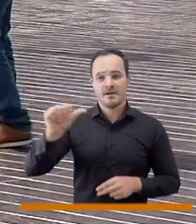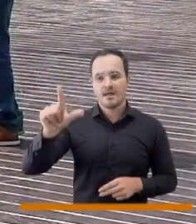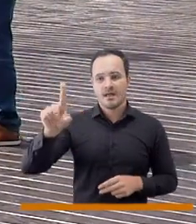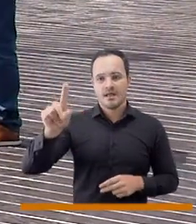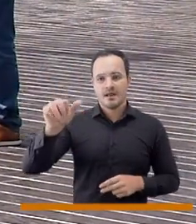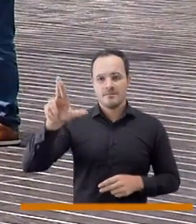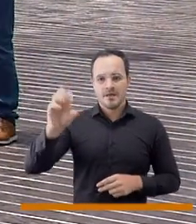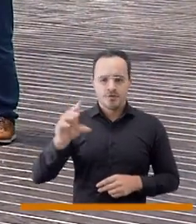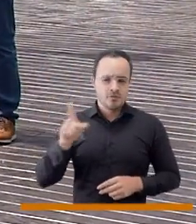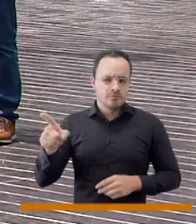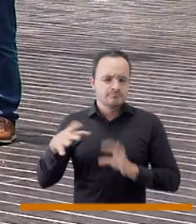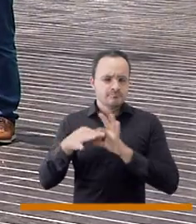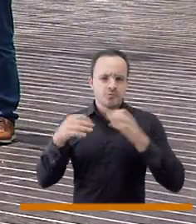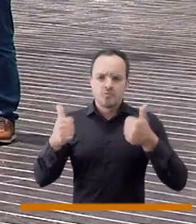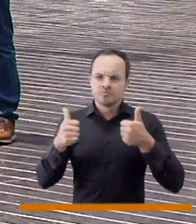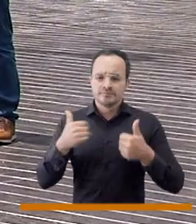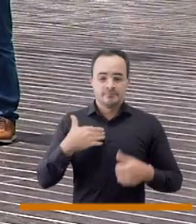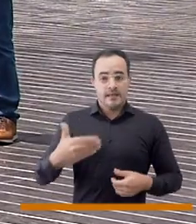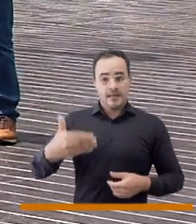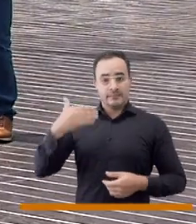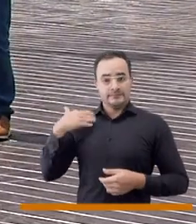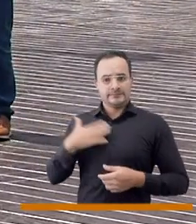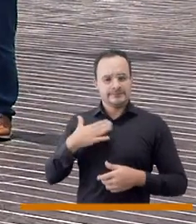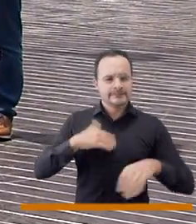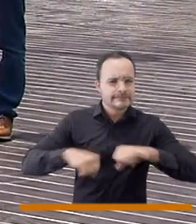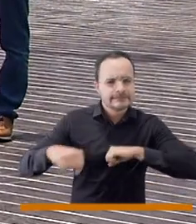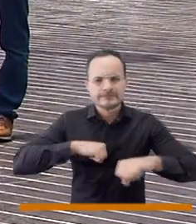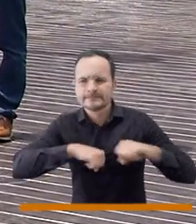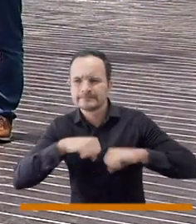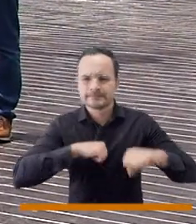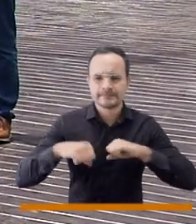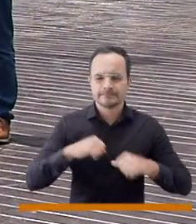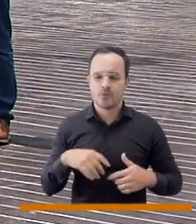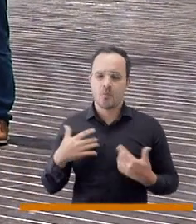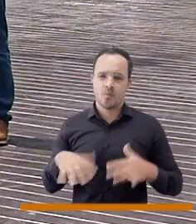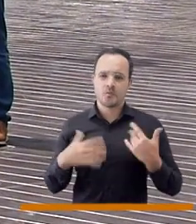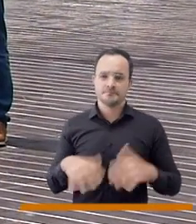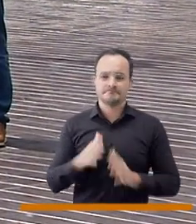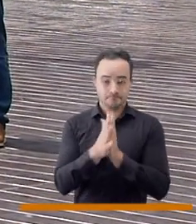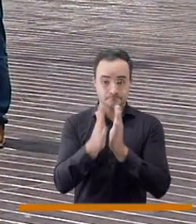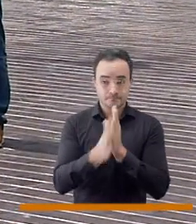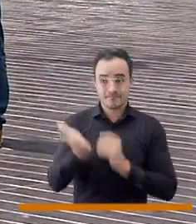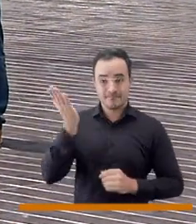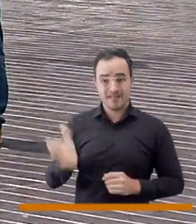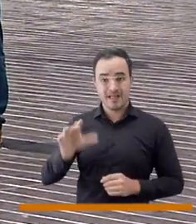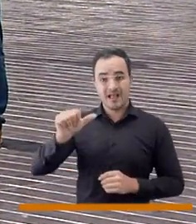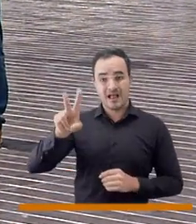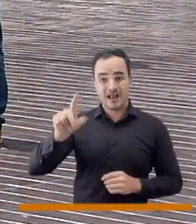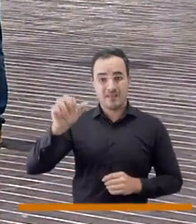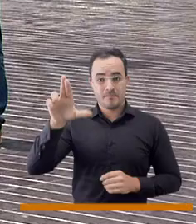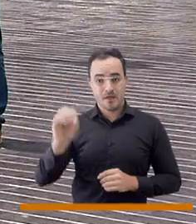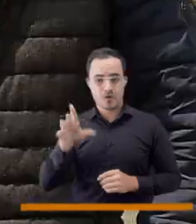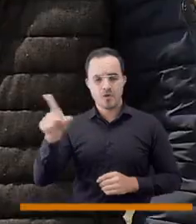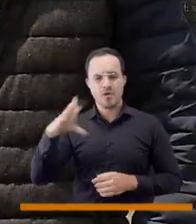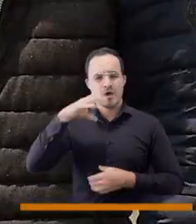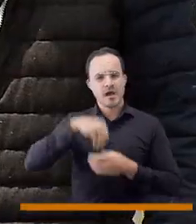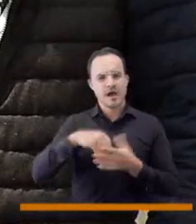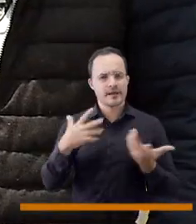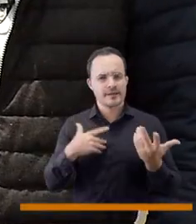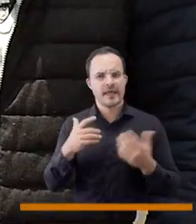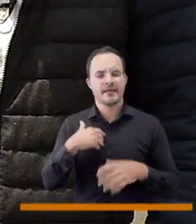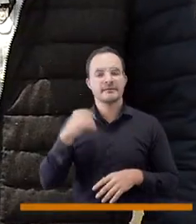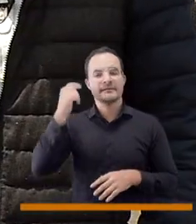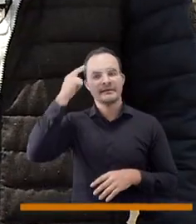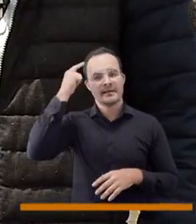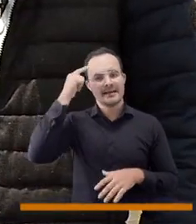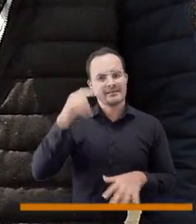proceso. Quiero presentarles a Álvaro Piedradita es un amigo que llegó al proceso a través de lo que nosotros venimos haciendo y tiene una